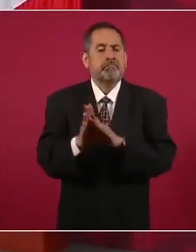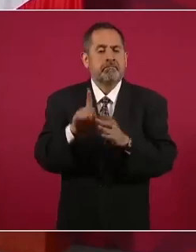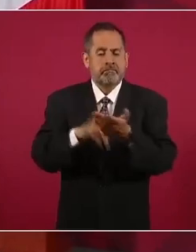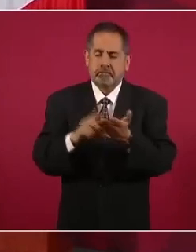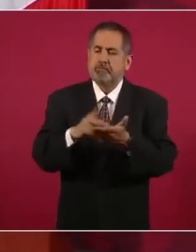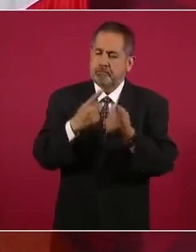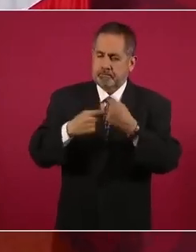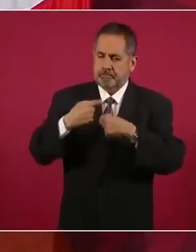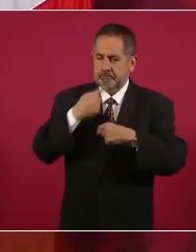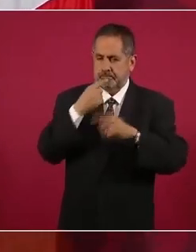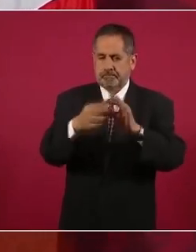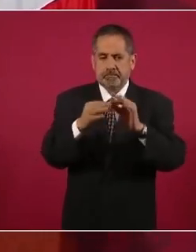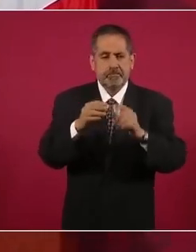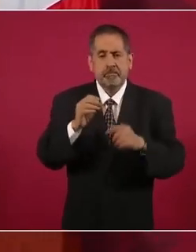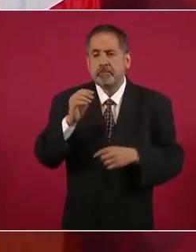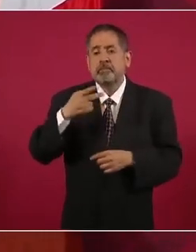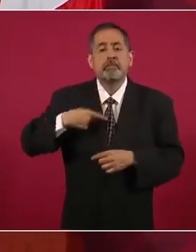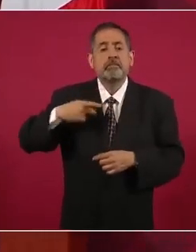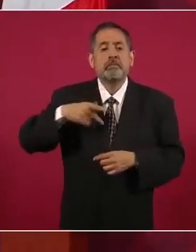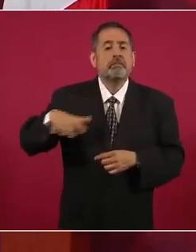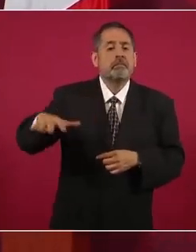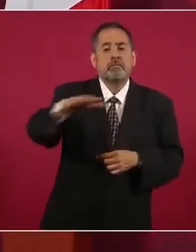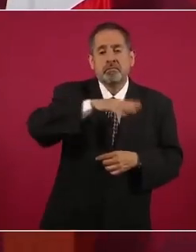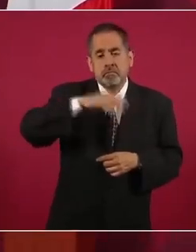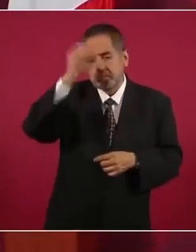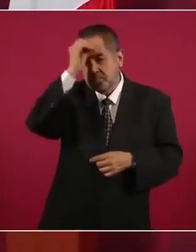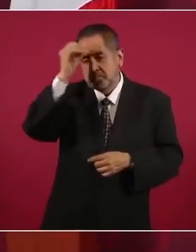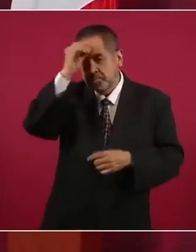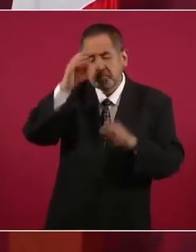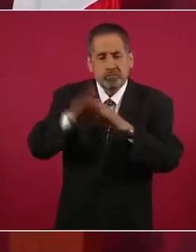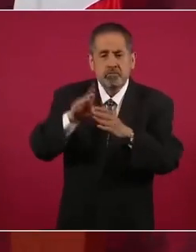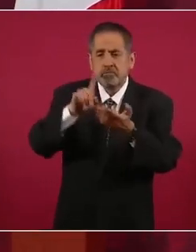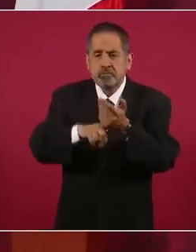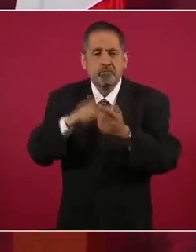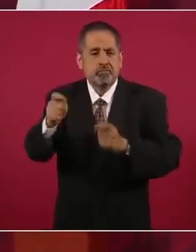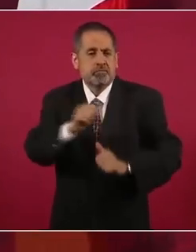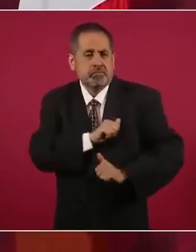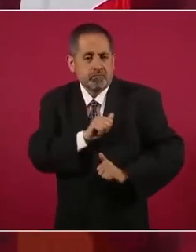regresamos a la opinión de la gente sobre el ejército y sobre la marina.